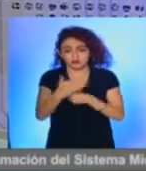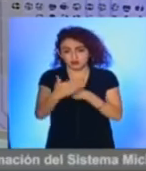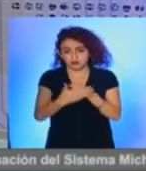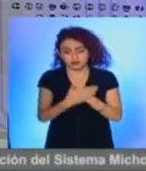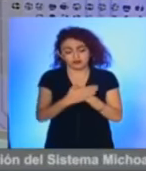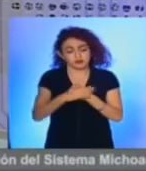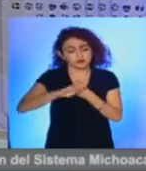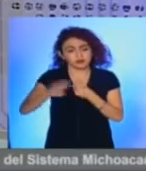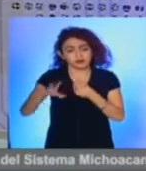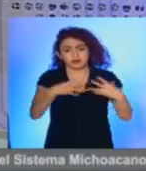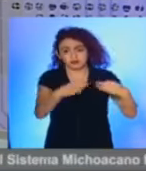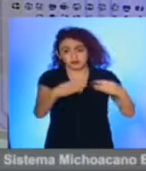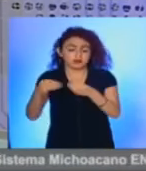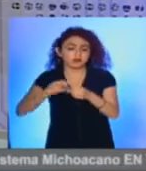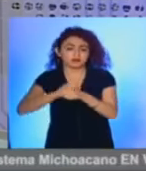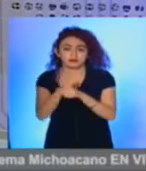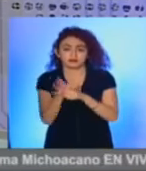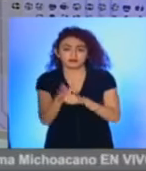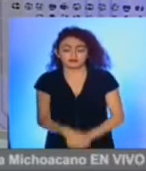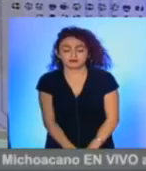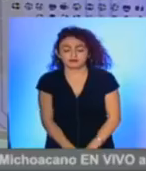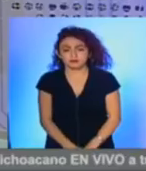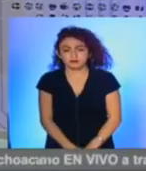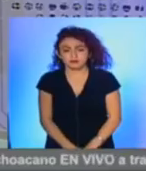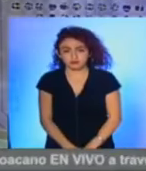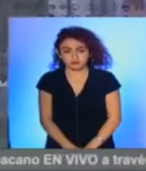evitar el contagio de COVID-19.